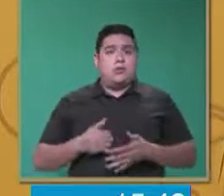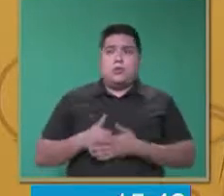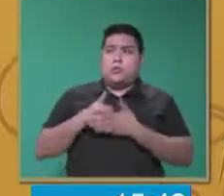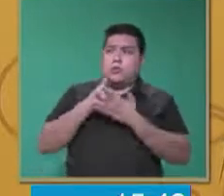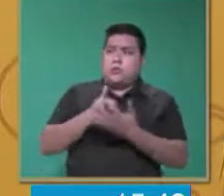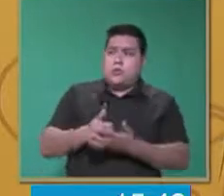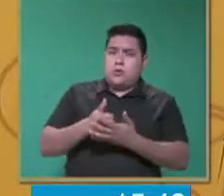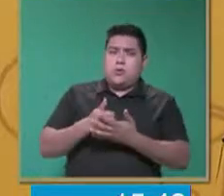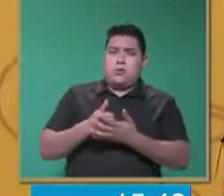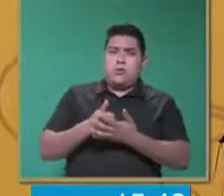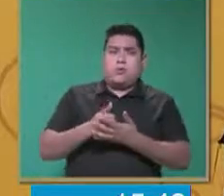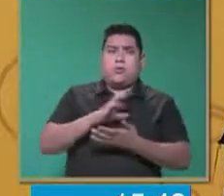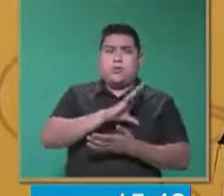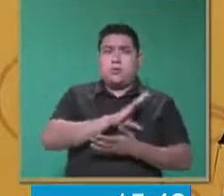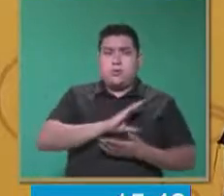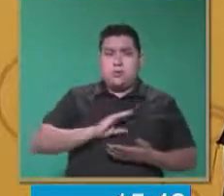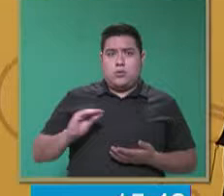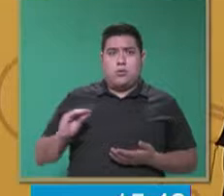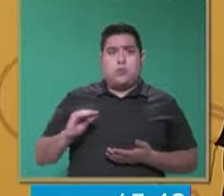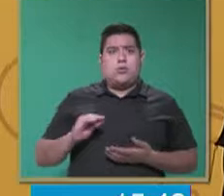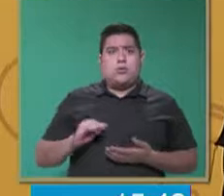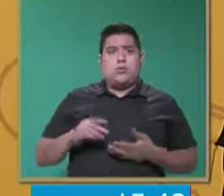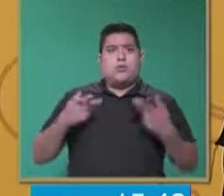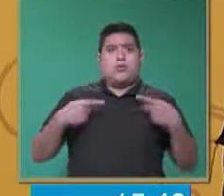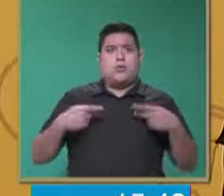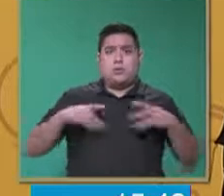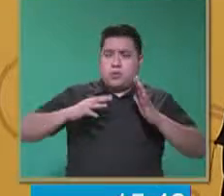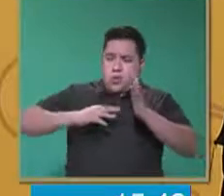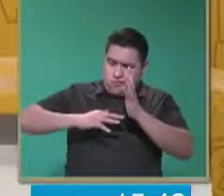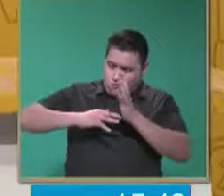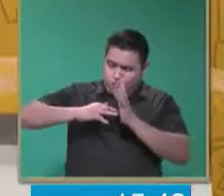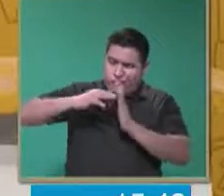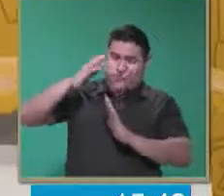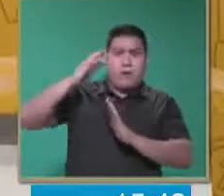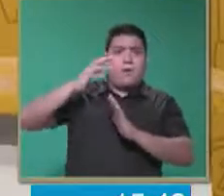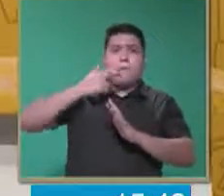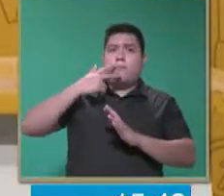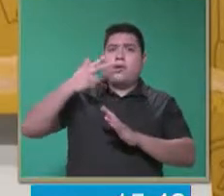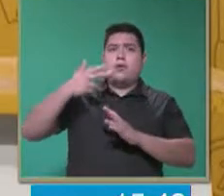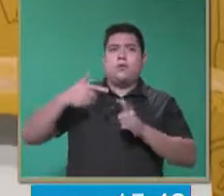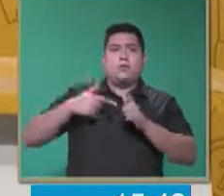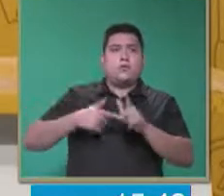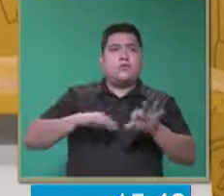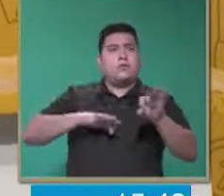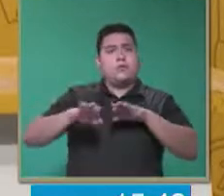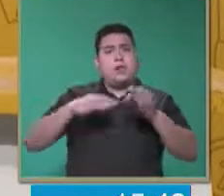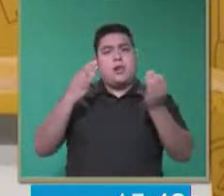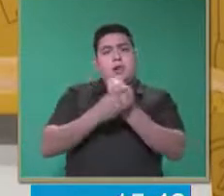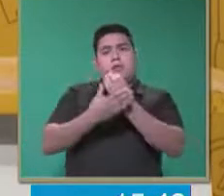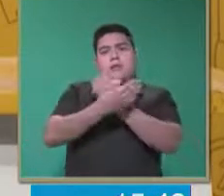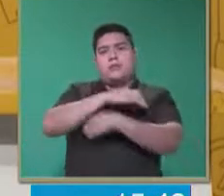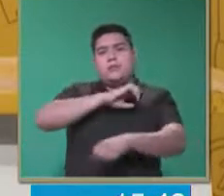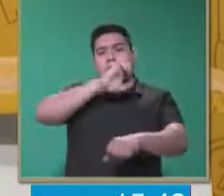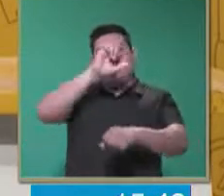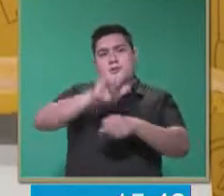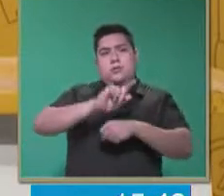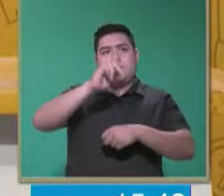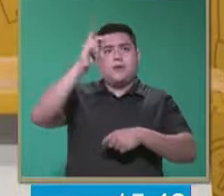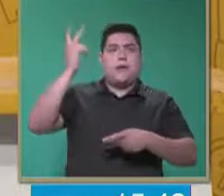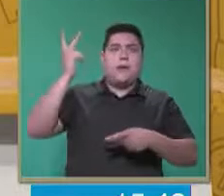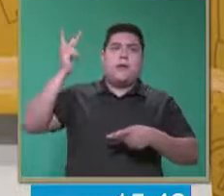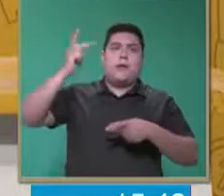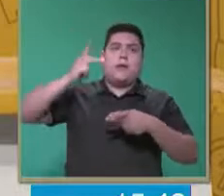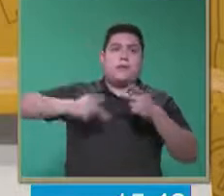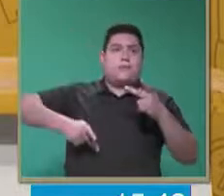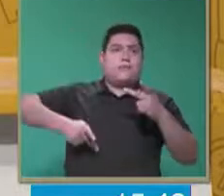un hijo o una persona con éxito. Seguimos trabajando en la clase de educación especial.